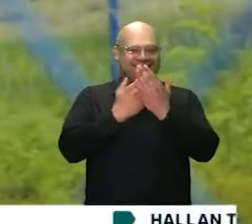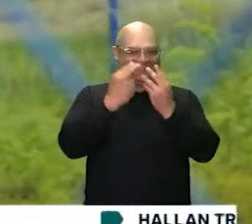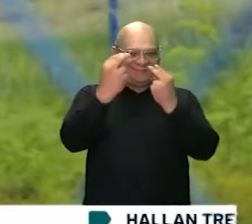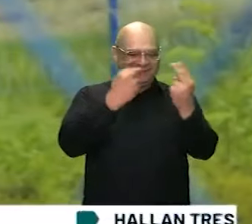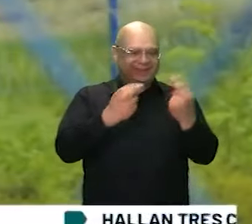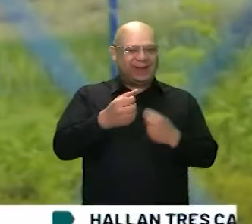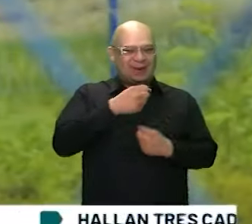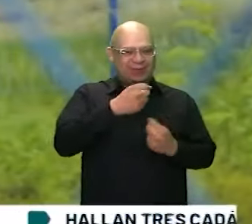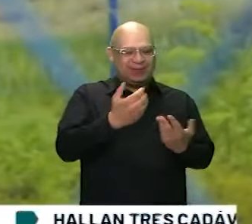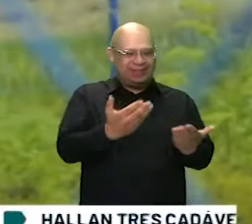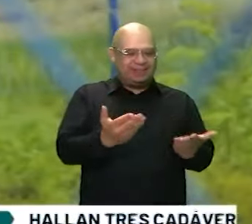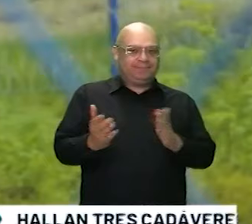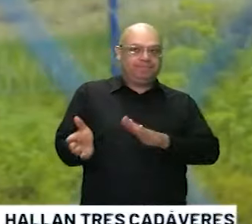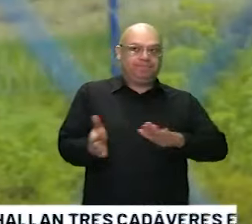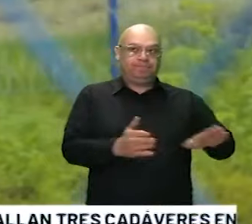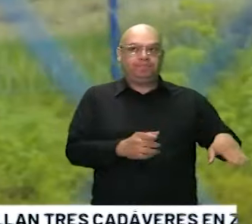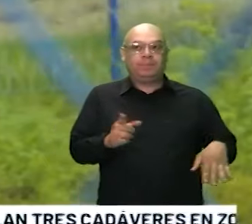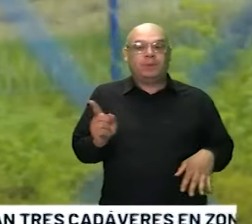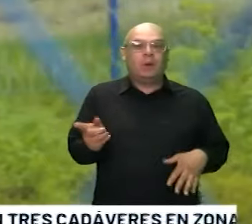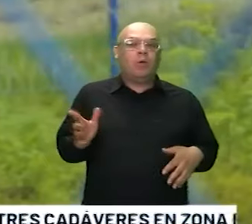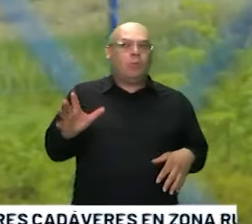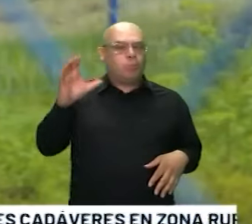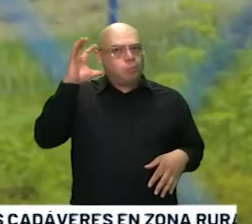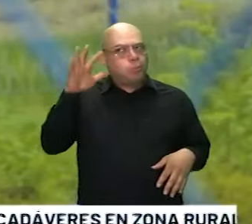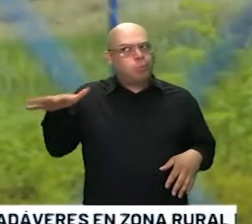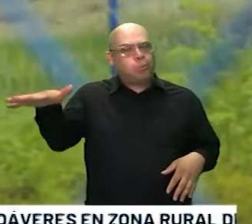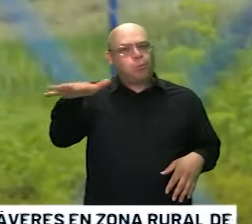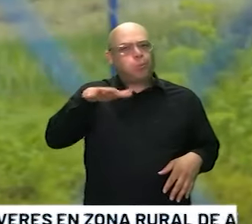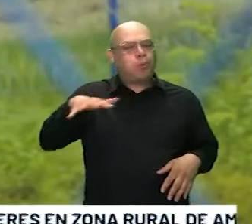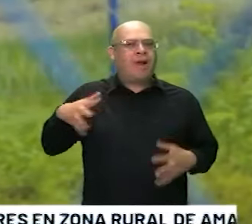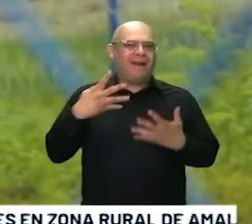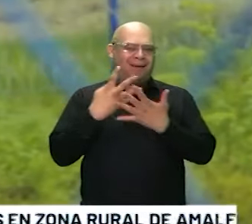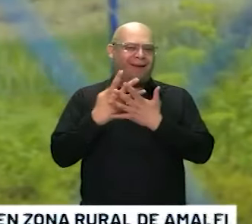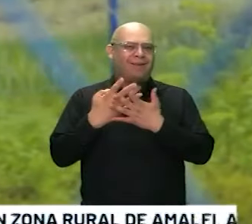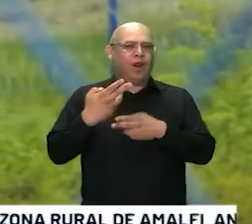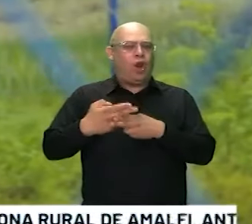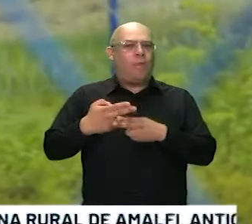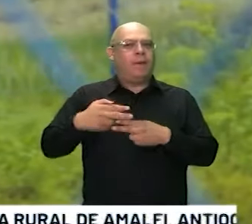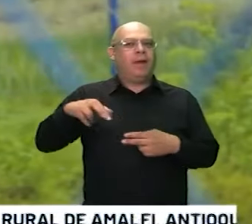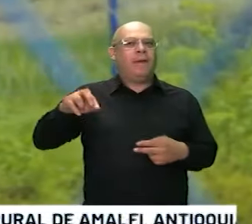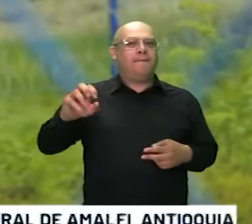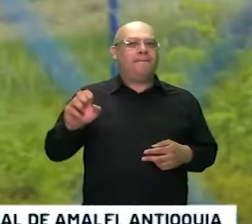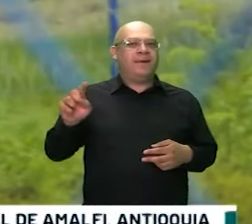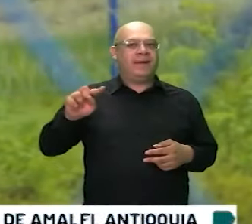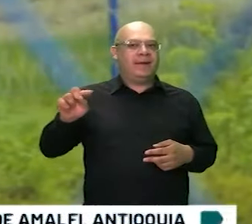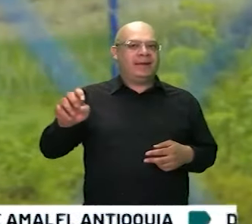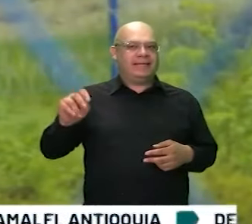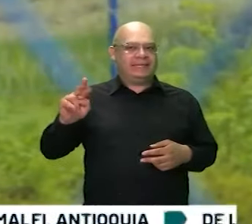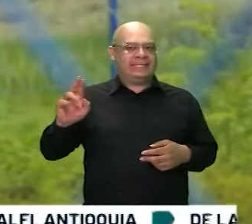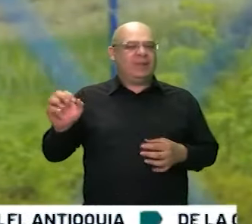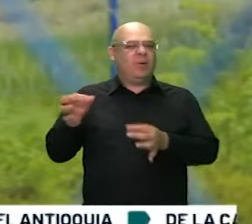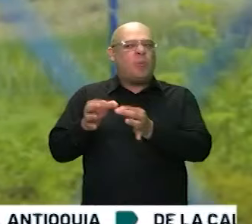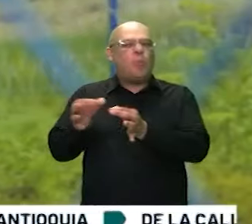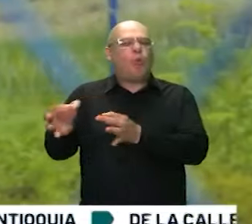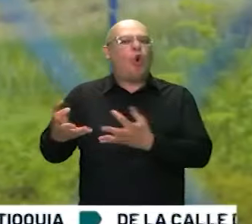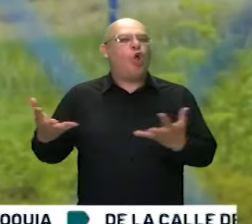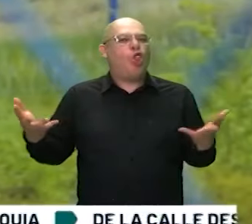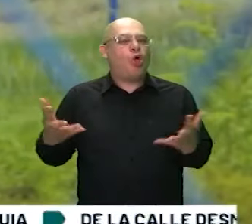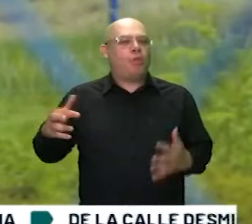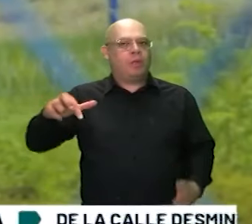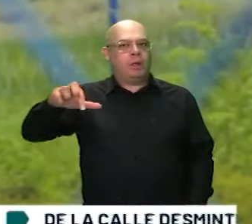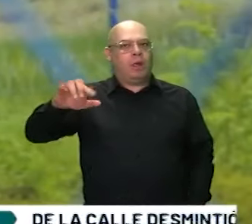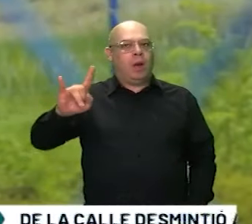En medio de una realidad alarmante, la cárcel del pesebre del municipio de Puerto Triunfo en el Magdalena Medio enfrenta un panorama